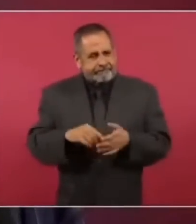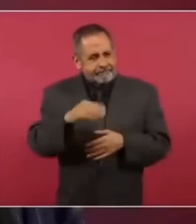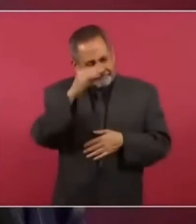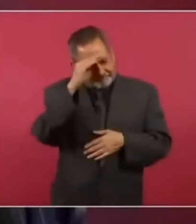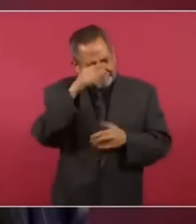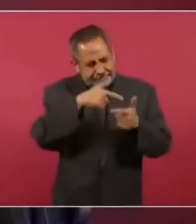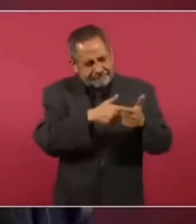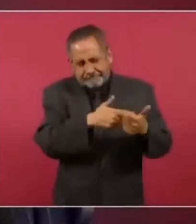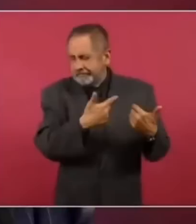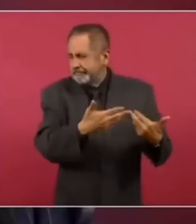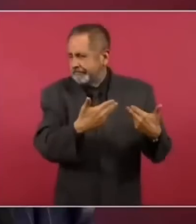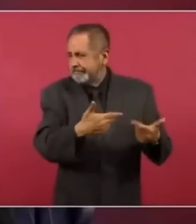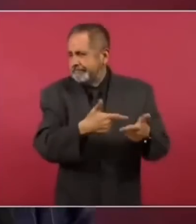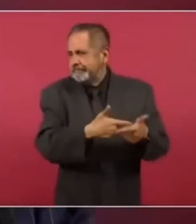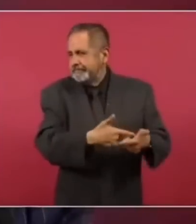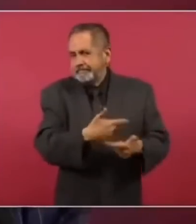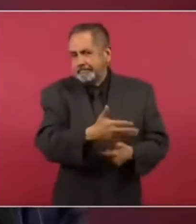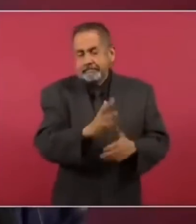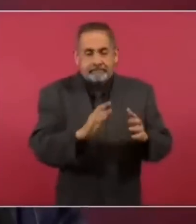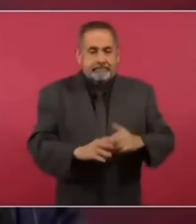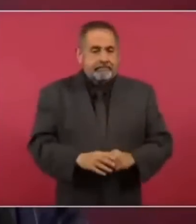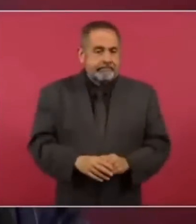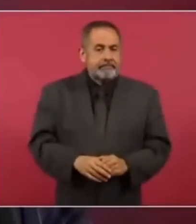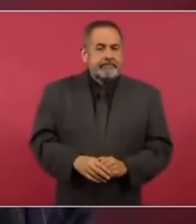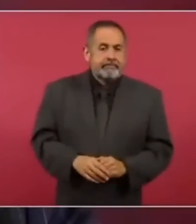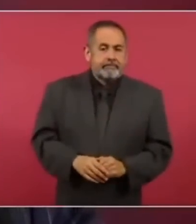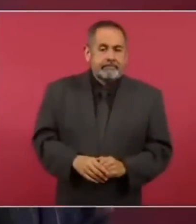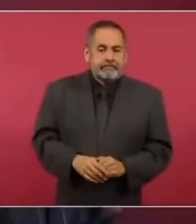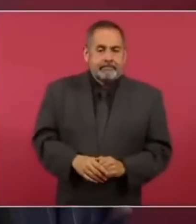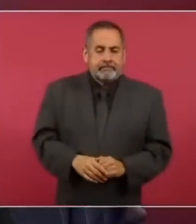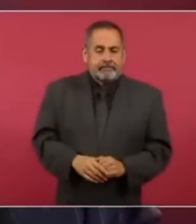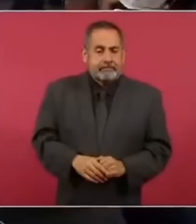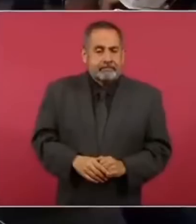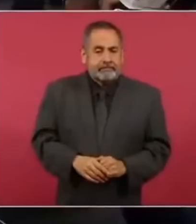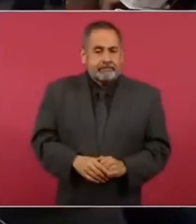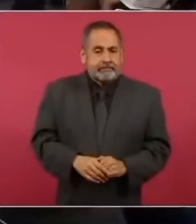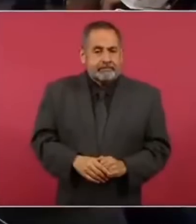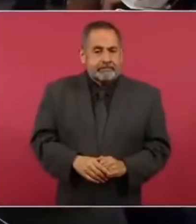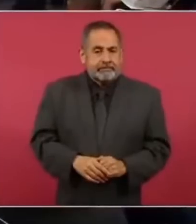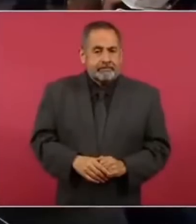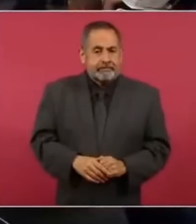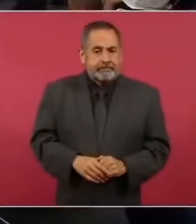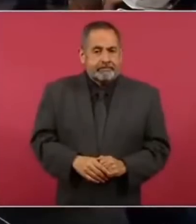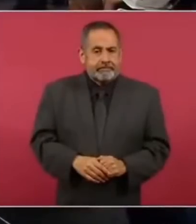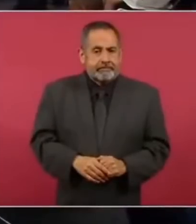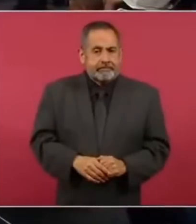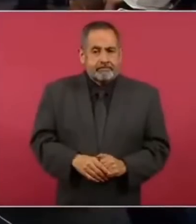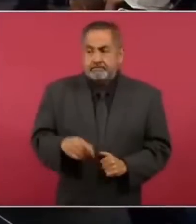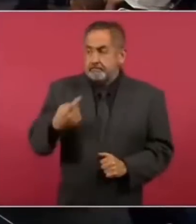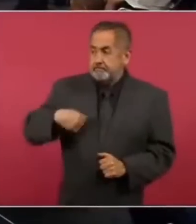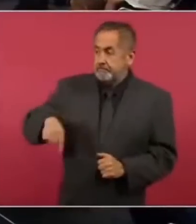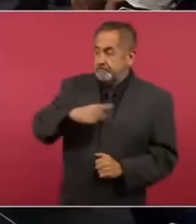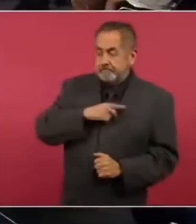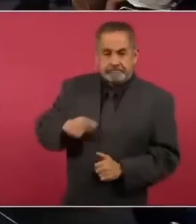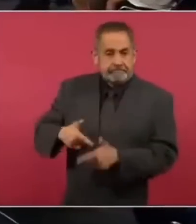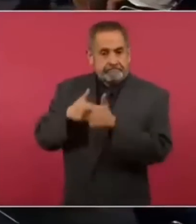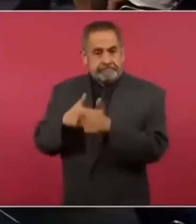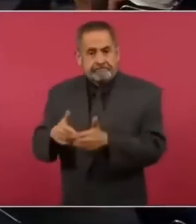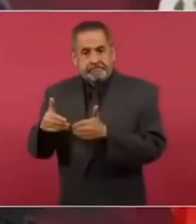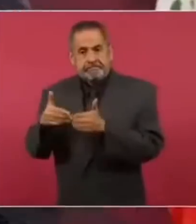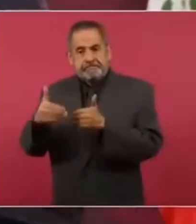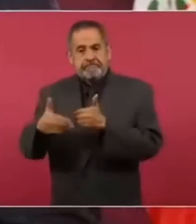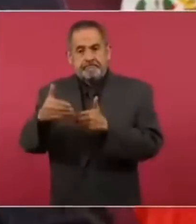eso jamás tenemos que seguir adelante no